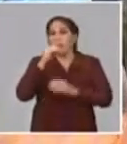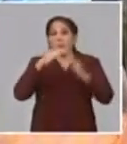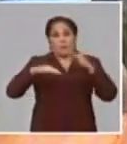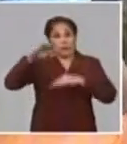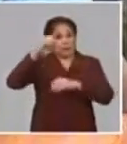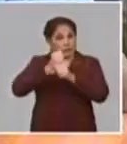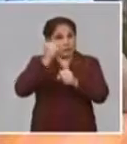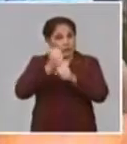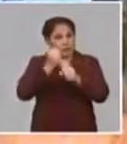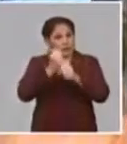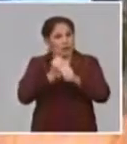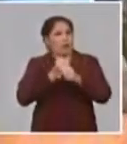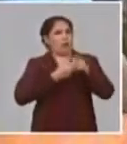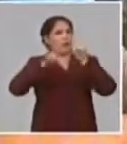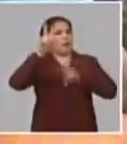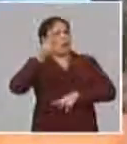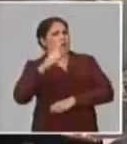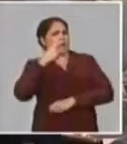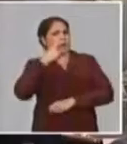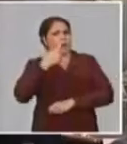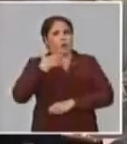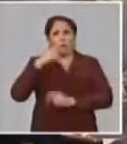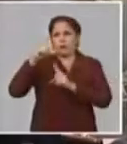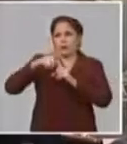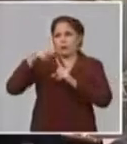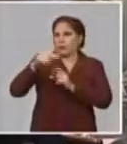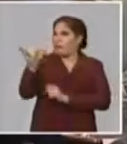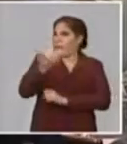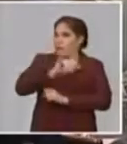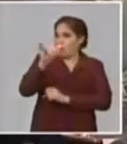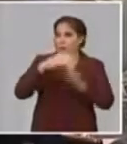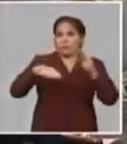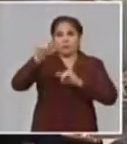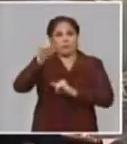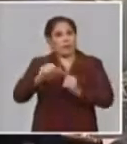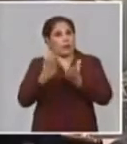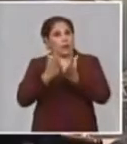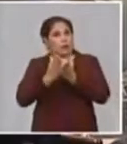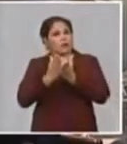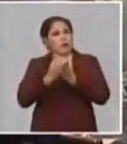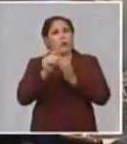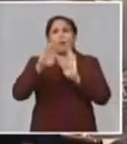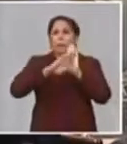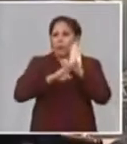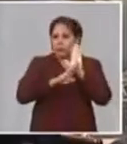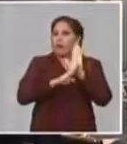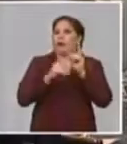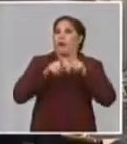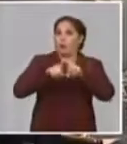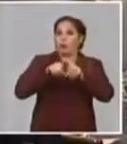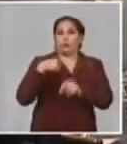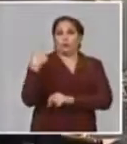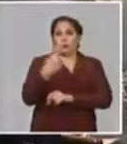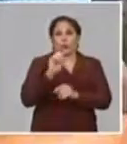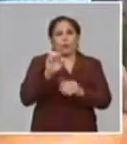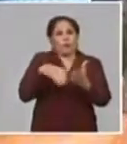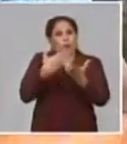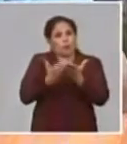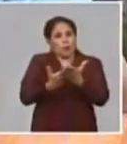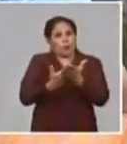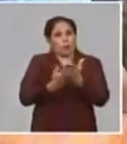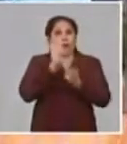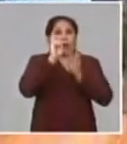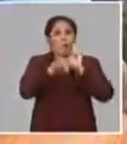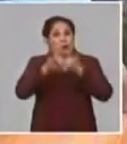hemos estado evaluando, al igual que la CTC, al igual que la Ministra de Educación, medidas de las que se han propuesto, incluso con